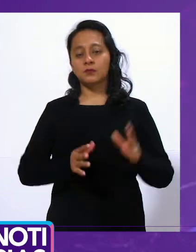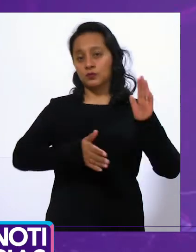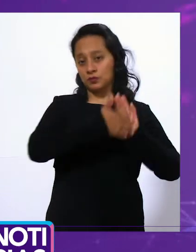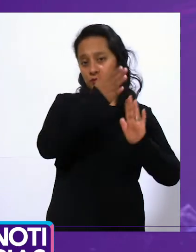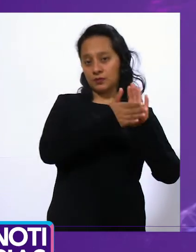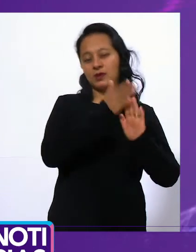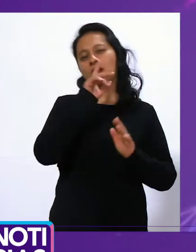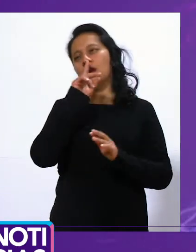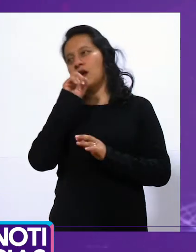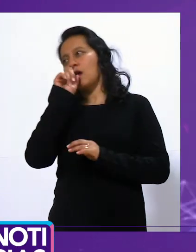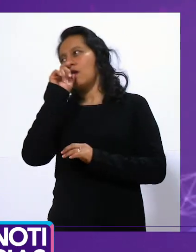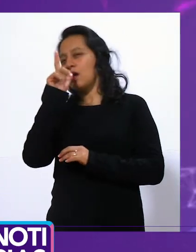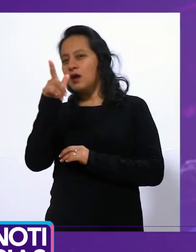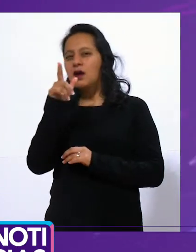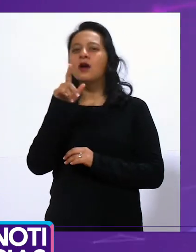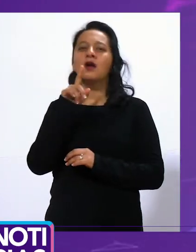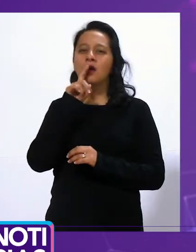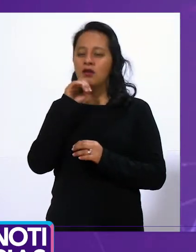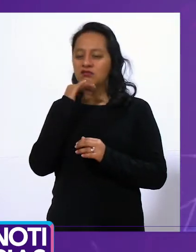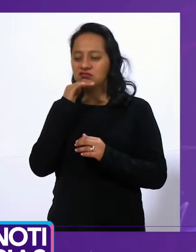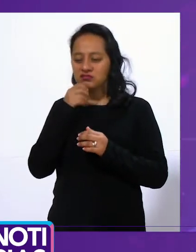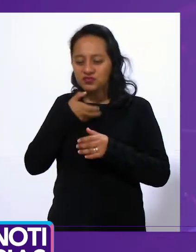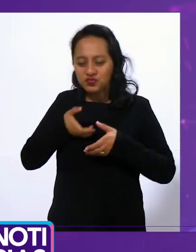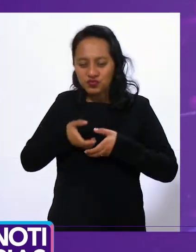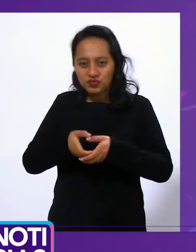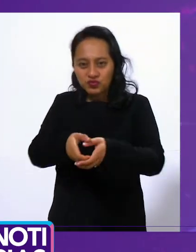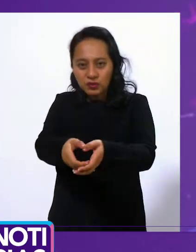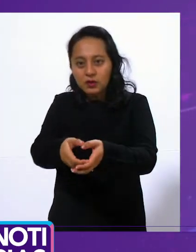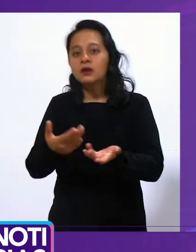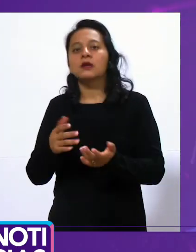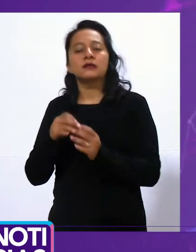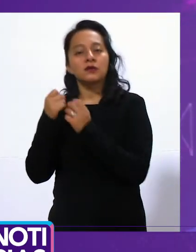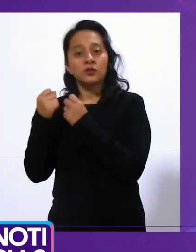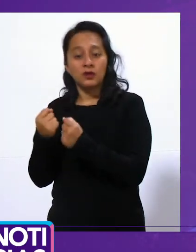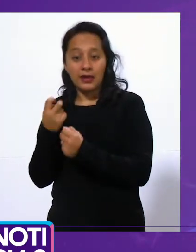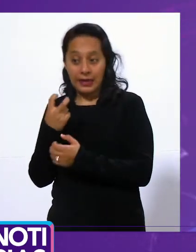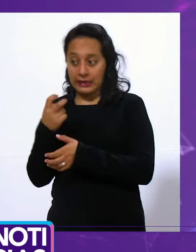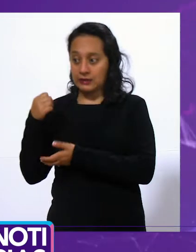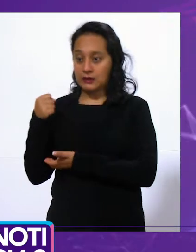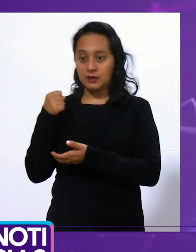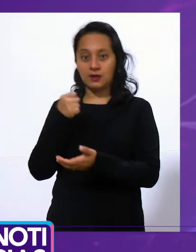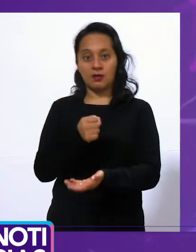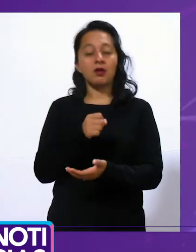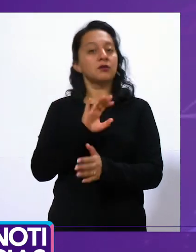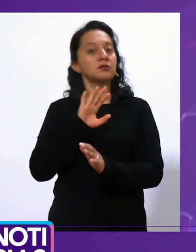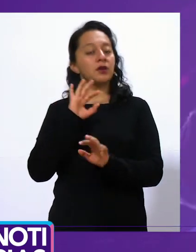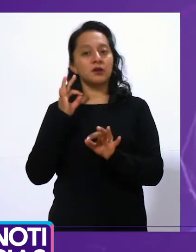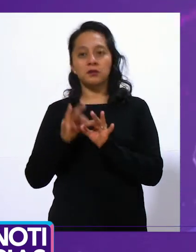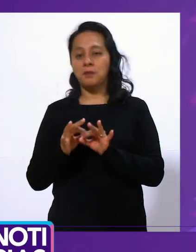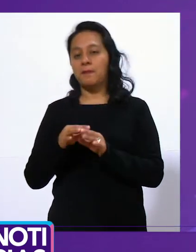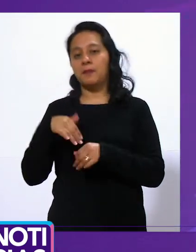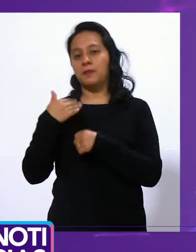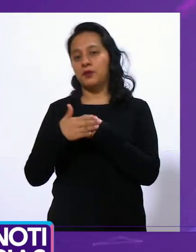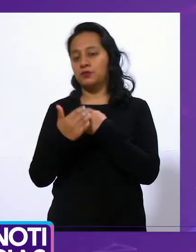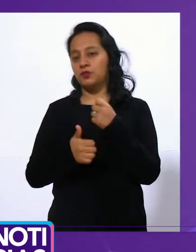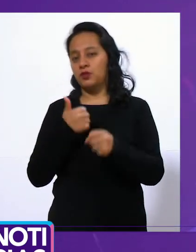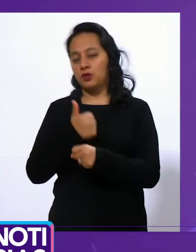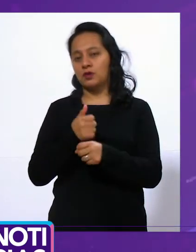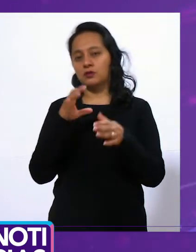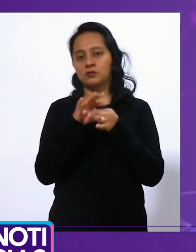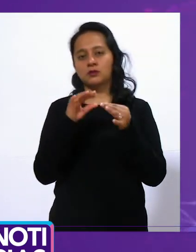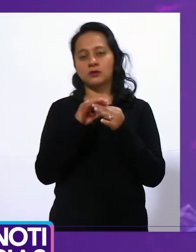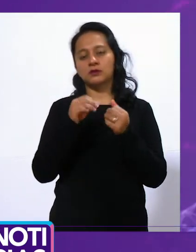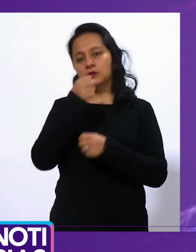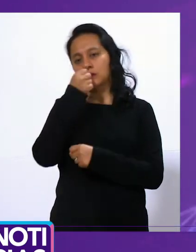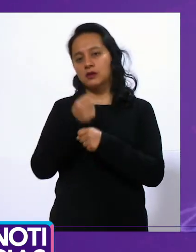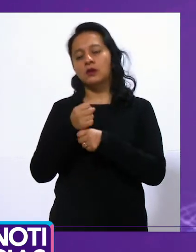Obras, servicios públicos y seguridad son las áreas en las que se tiene recurso garantizado para el siguiente año, señaló el secretario